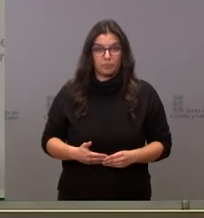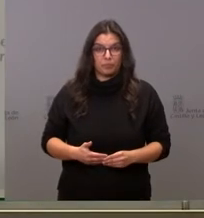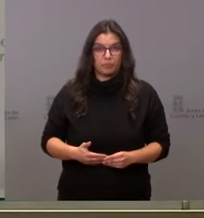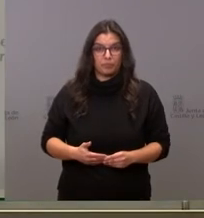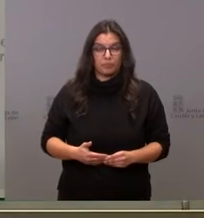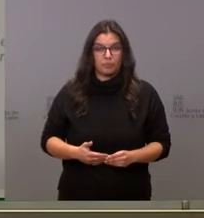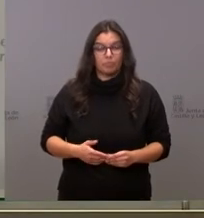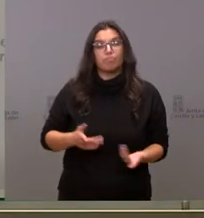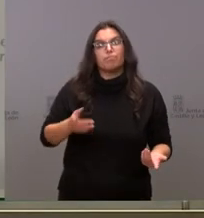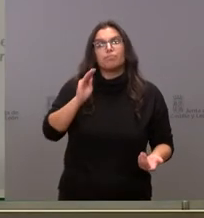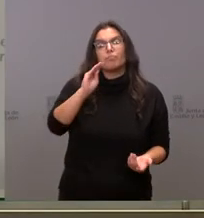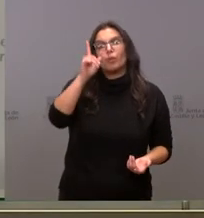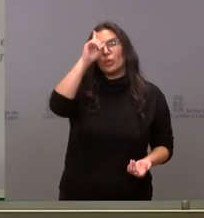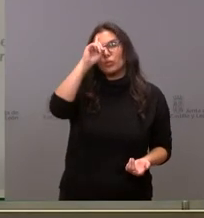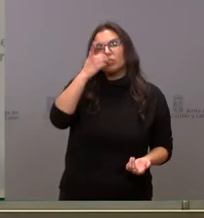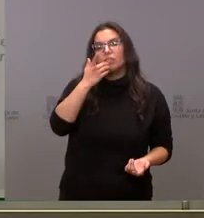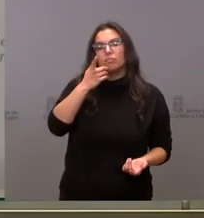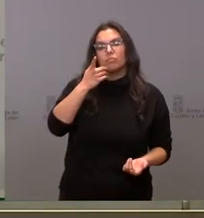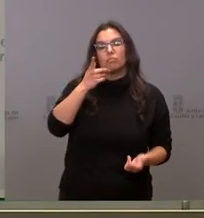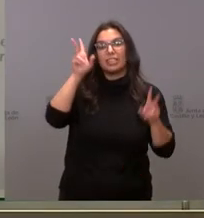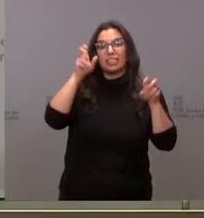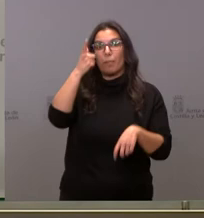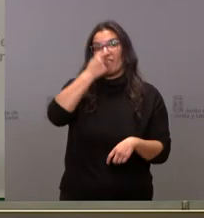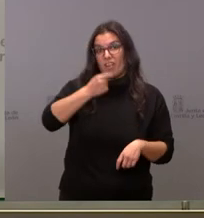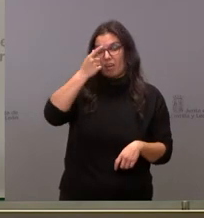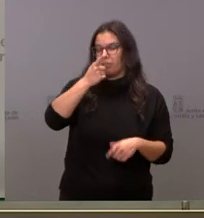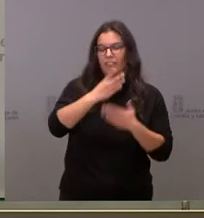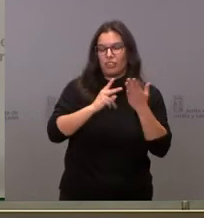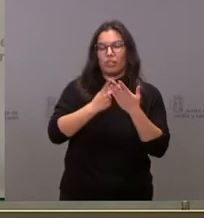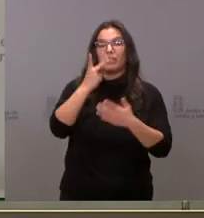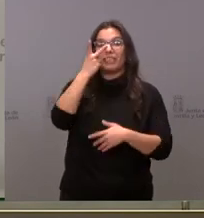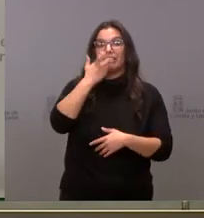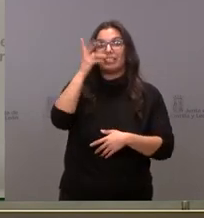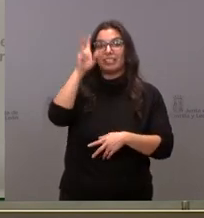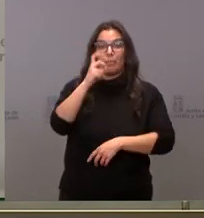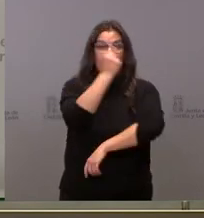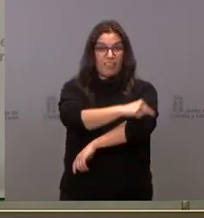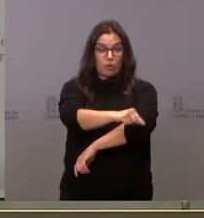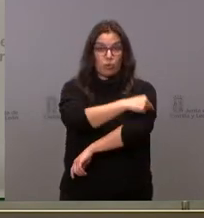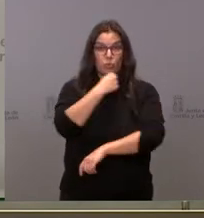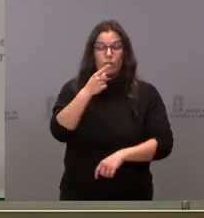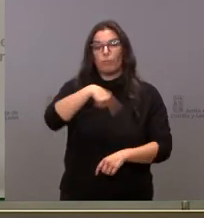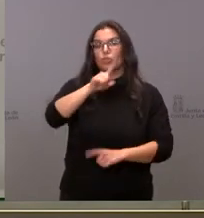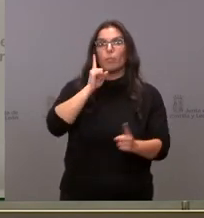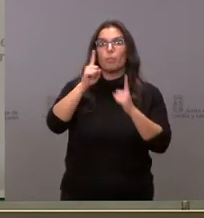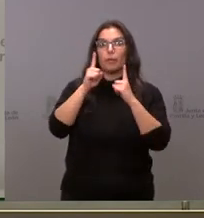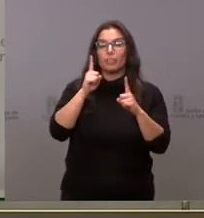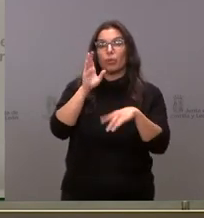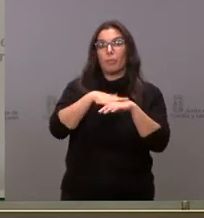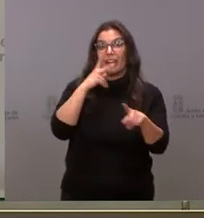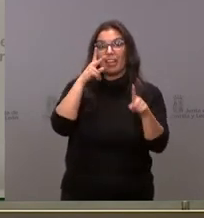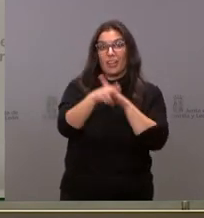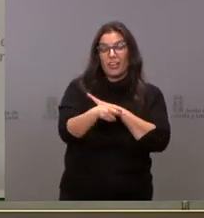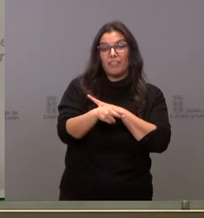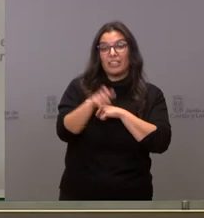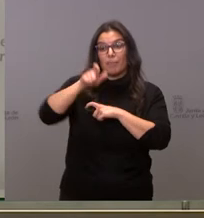si no sé si tienen también respecto a la vacunación si tienen algo previsto para evitar que las personas mayores se congelen porque la situación